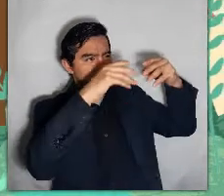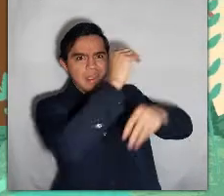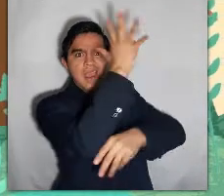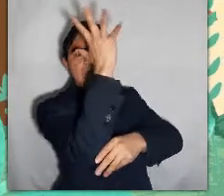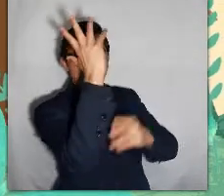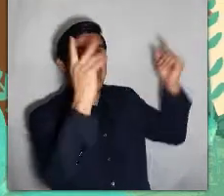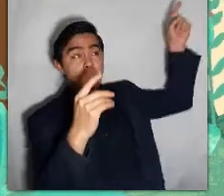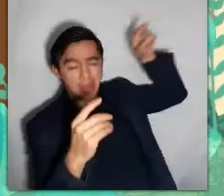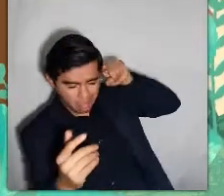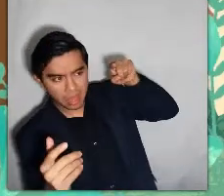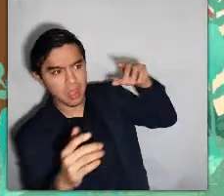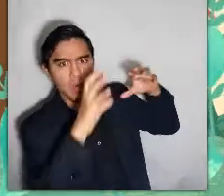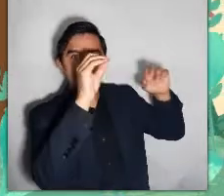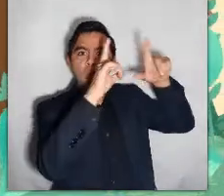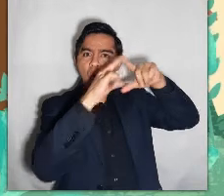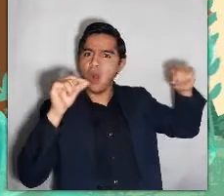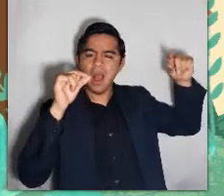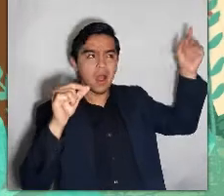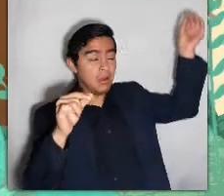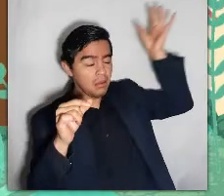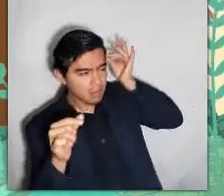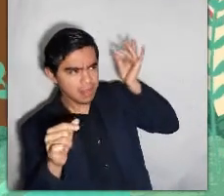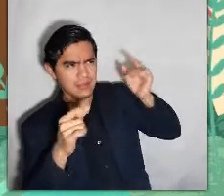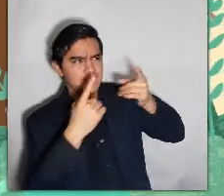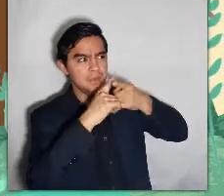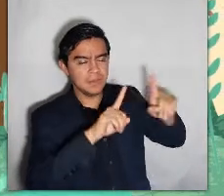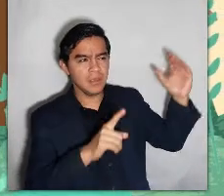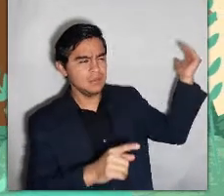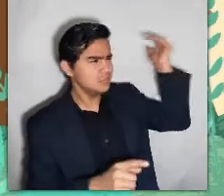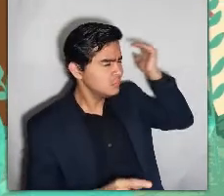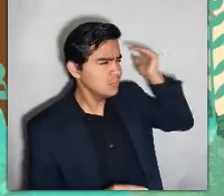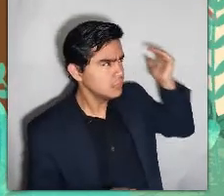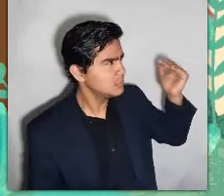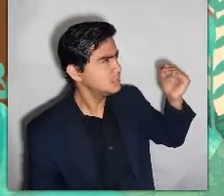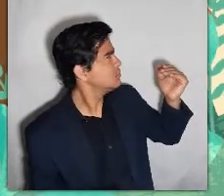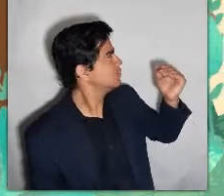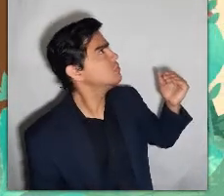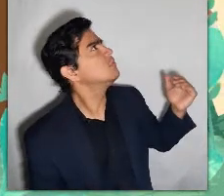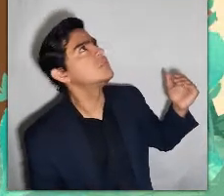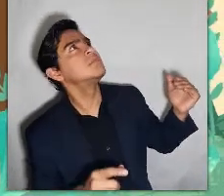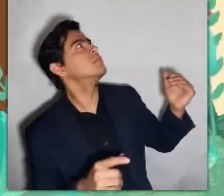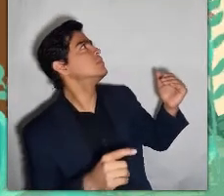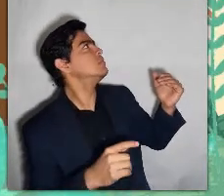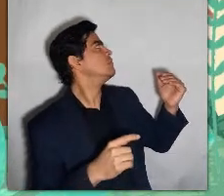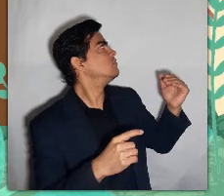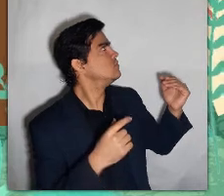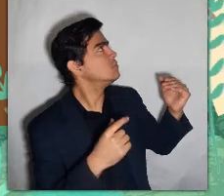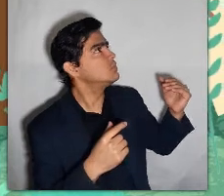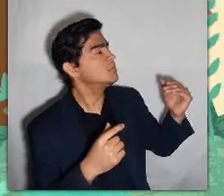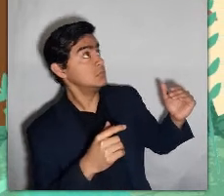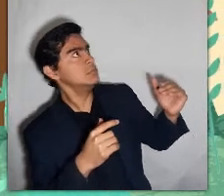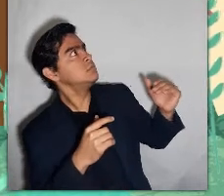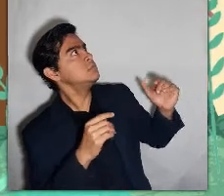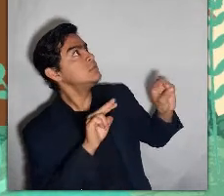maderucho. ¿Será una rama que se ha caído o una hoja quizás? Pero el árbol volvió a golpearle.